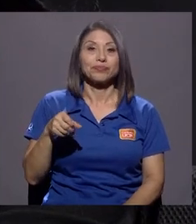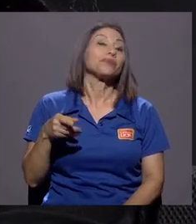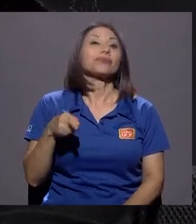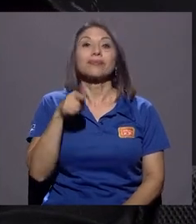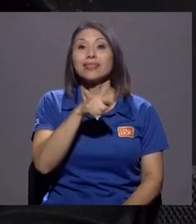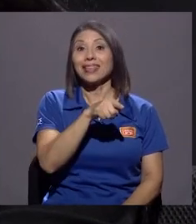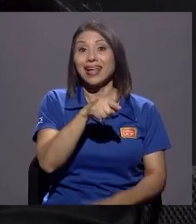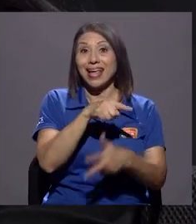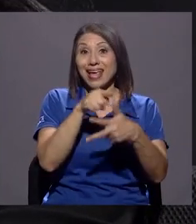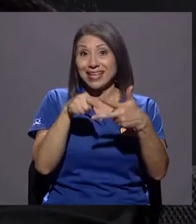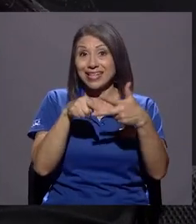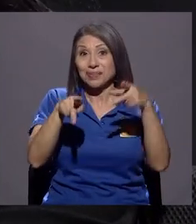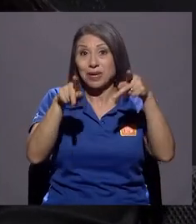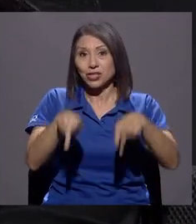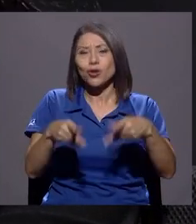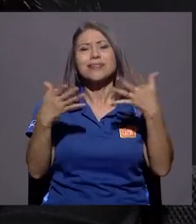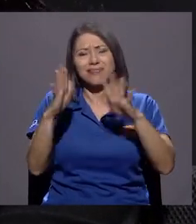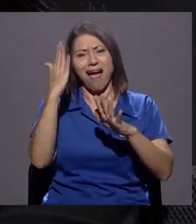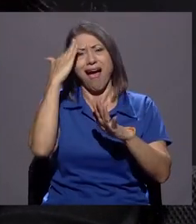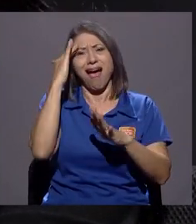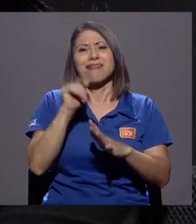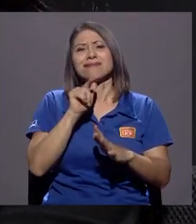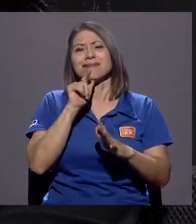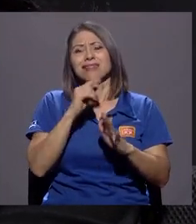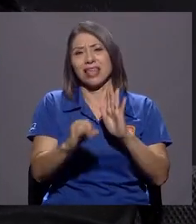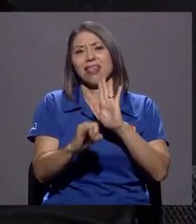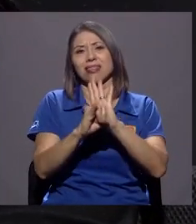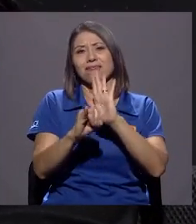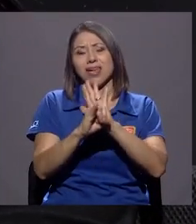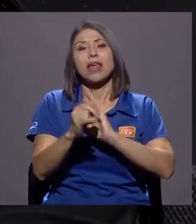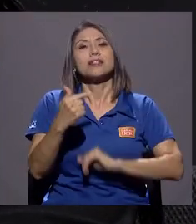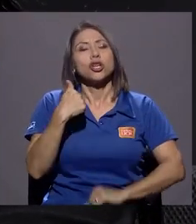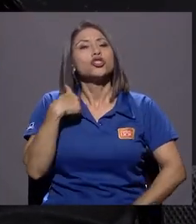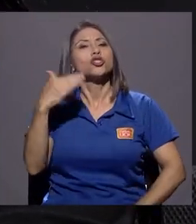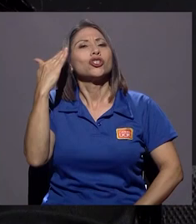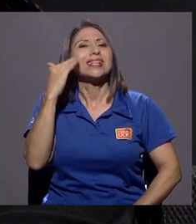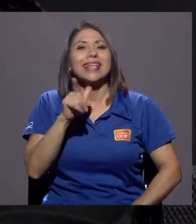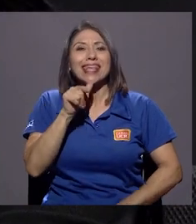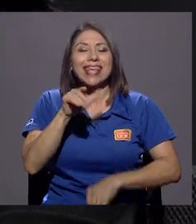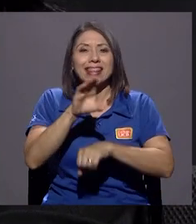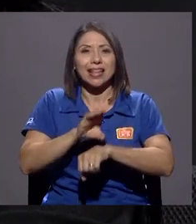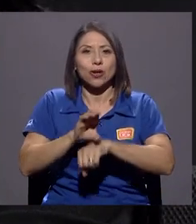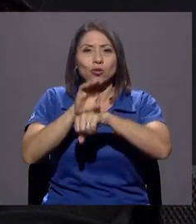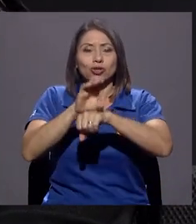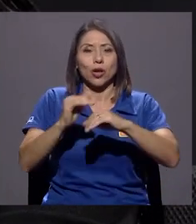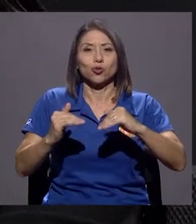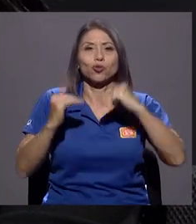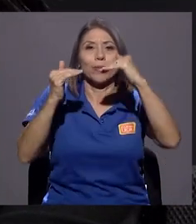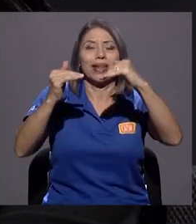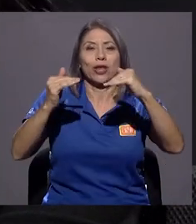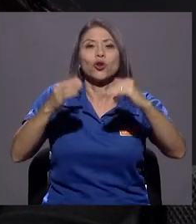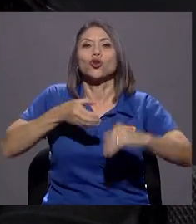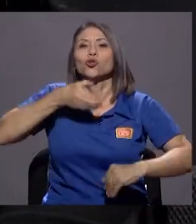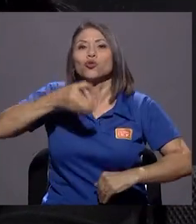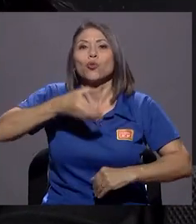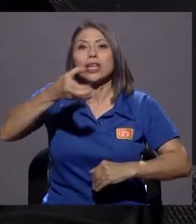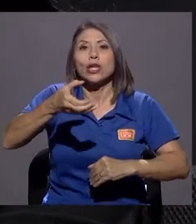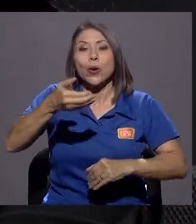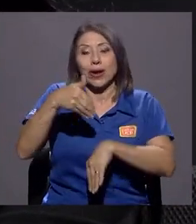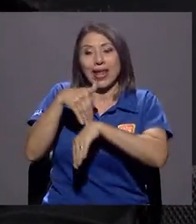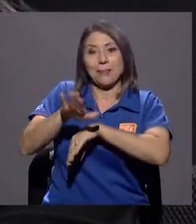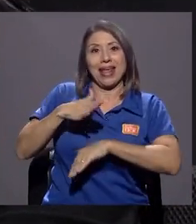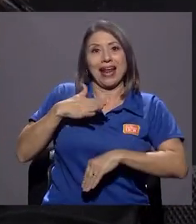Estas personas, por supuesto, identificadas, porque además yo sé quién del Consejo Superior sugirió que me mandaran a valorar,